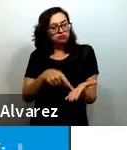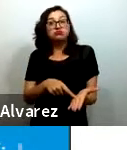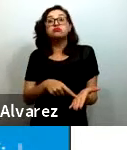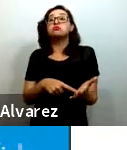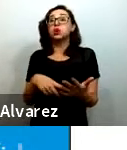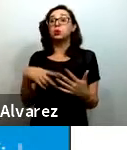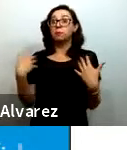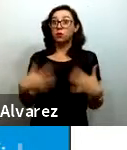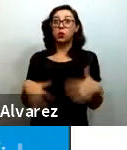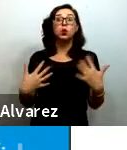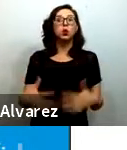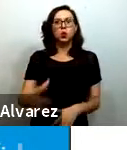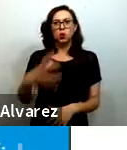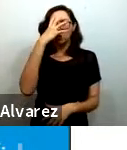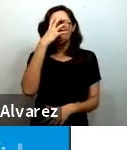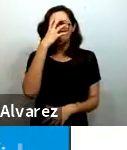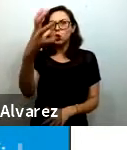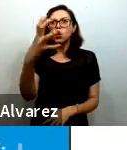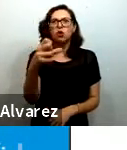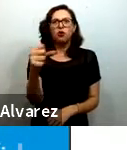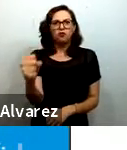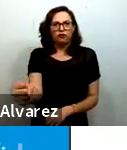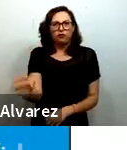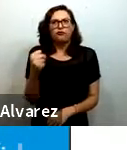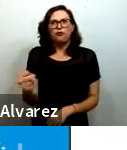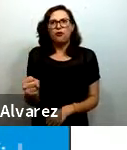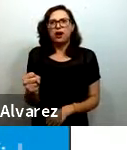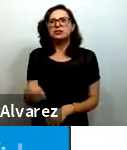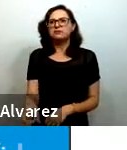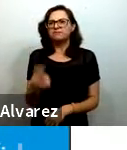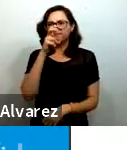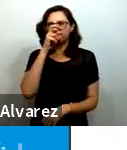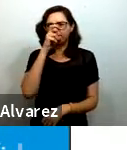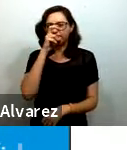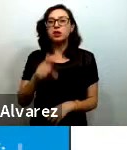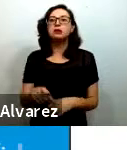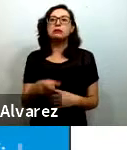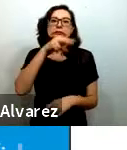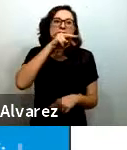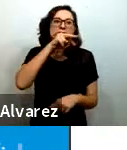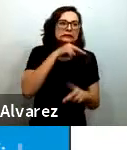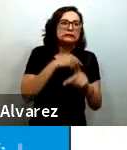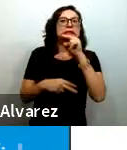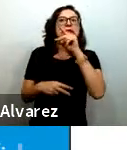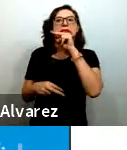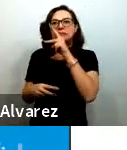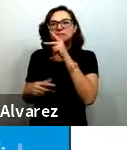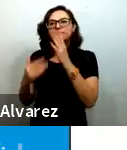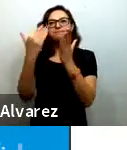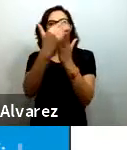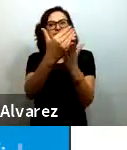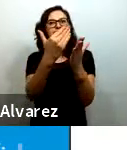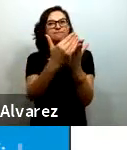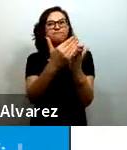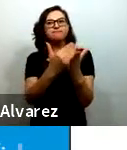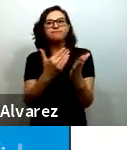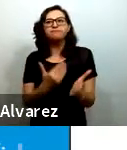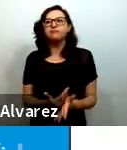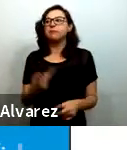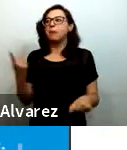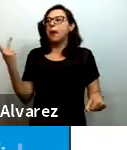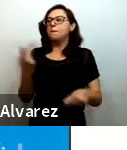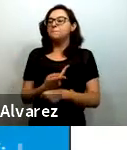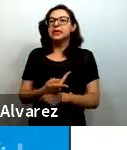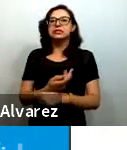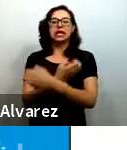y preocupante, bueno, expresando sus preocupaciones acerca del estado de educación y